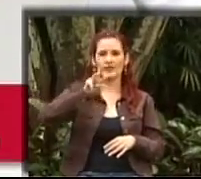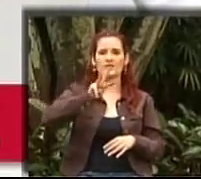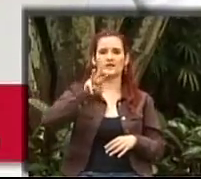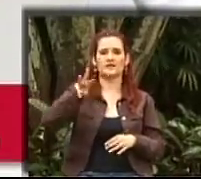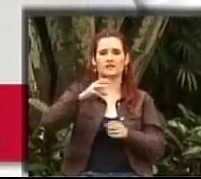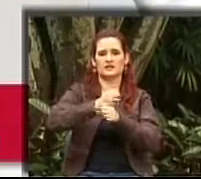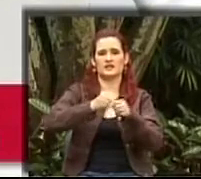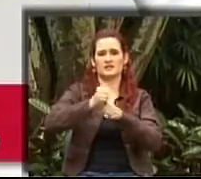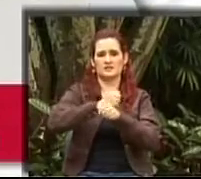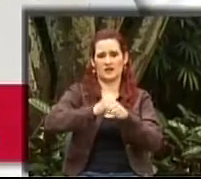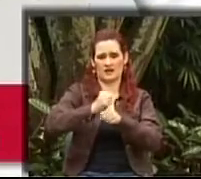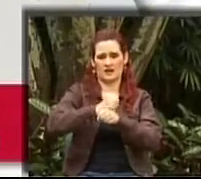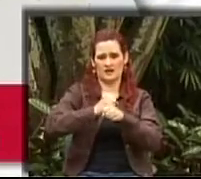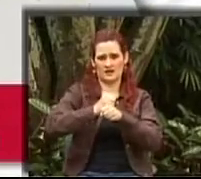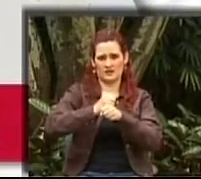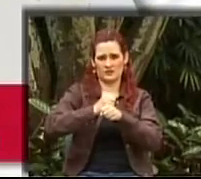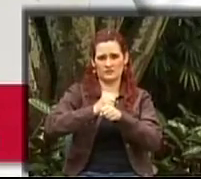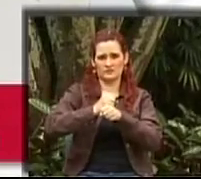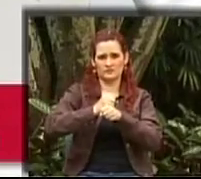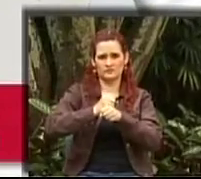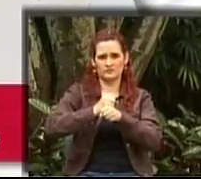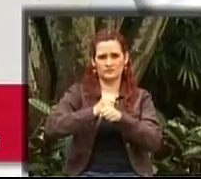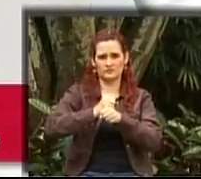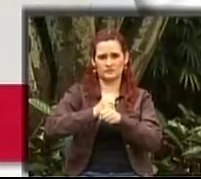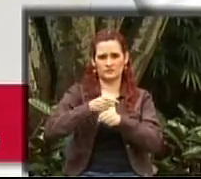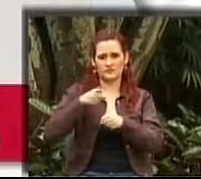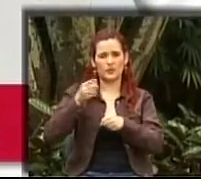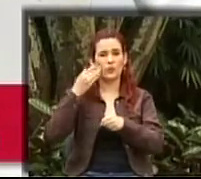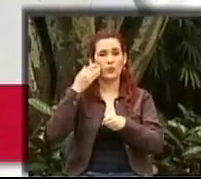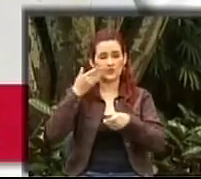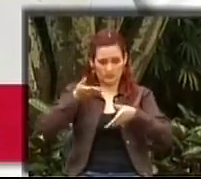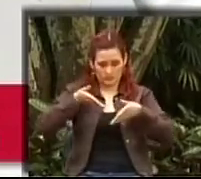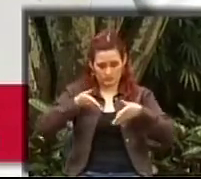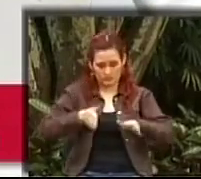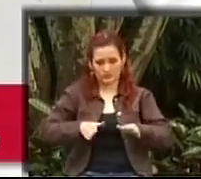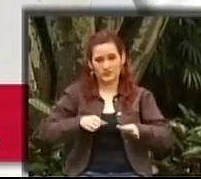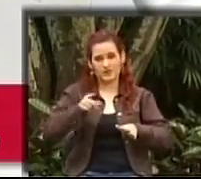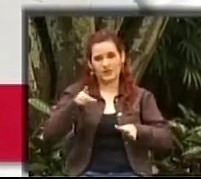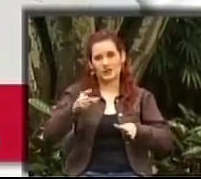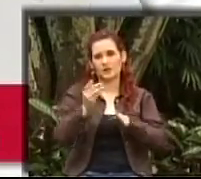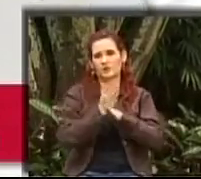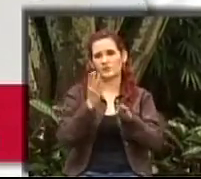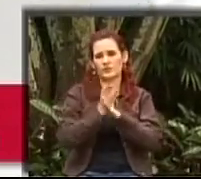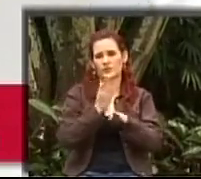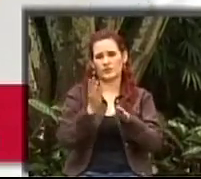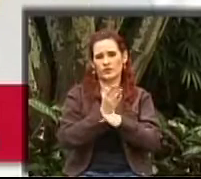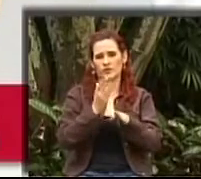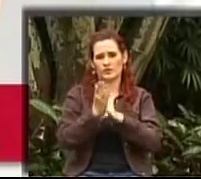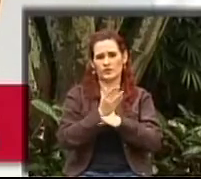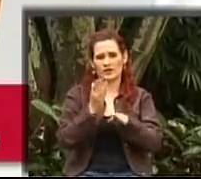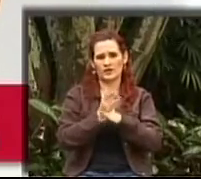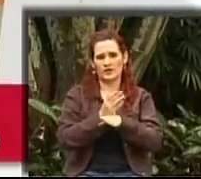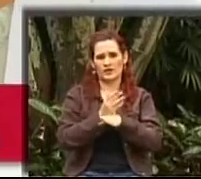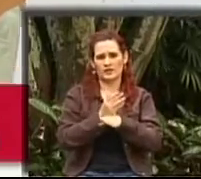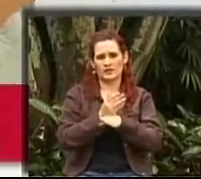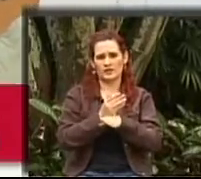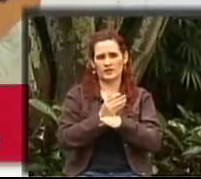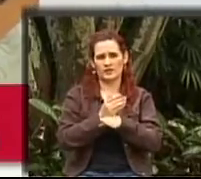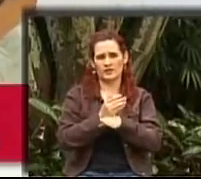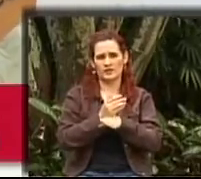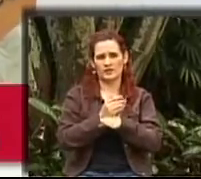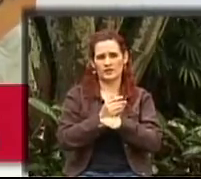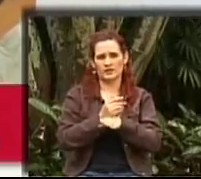años. Él tuvo problemas al nacer por mi parálisis